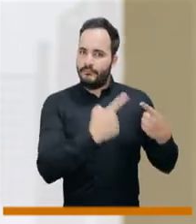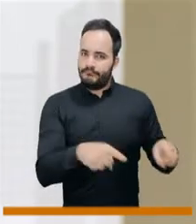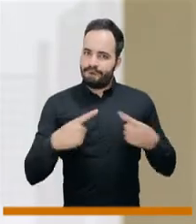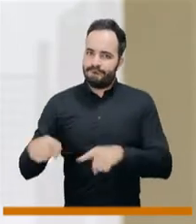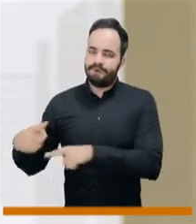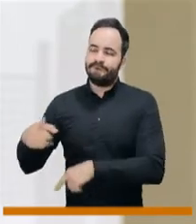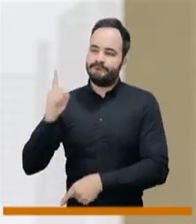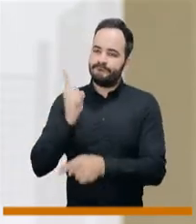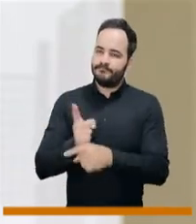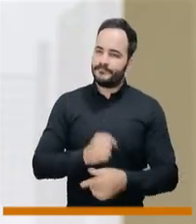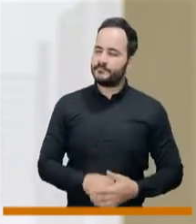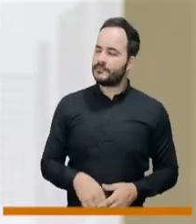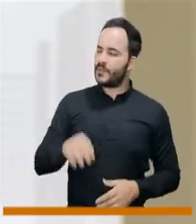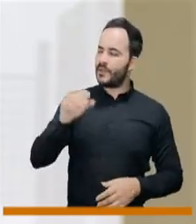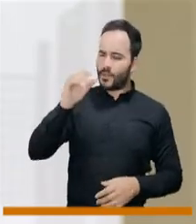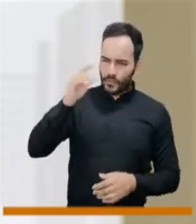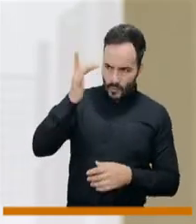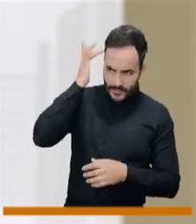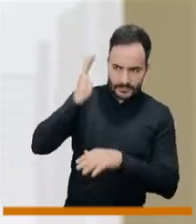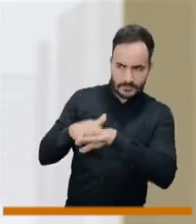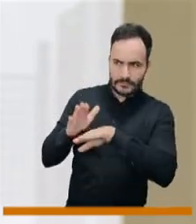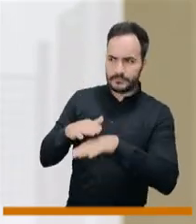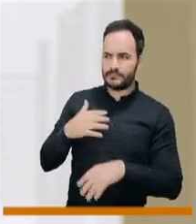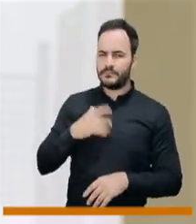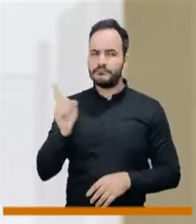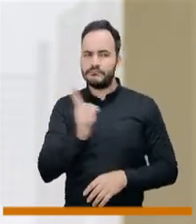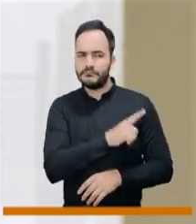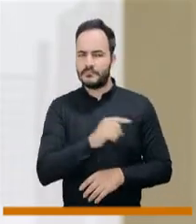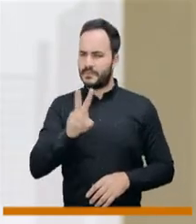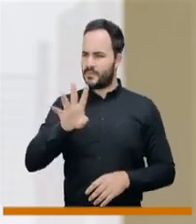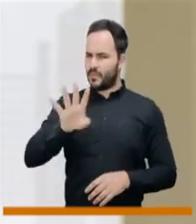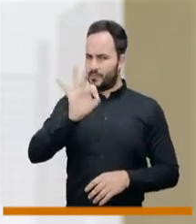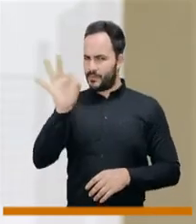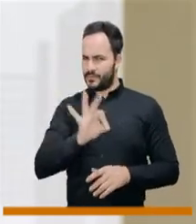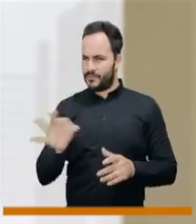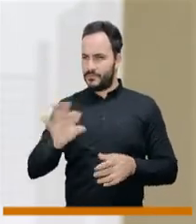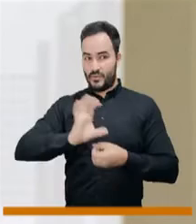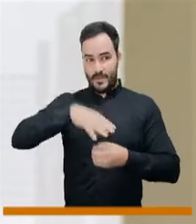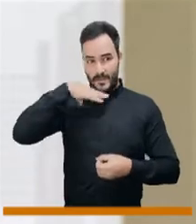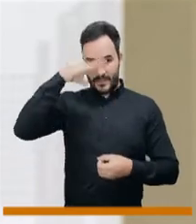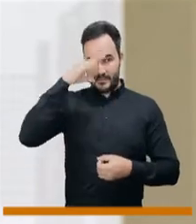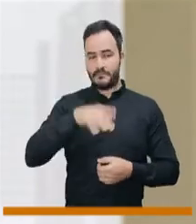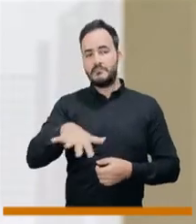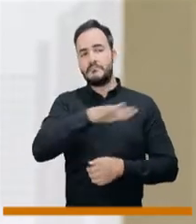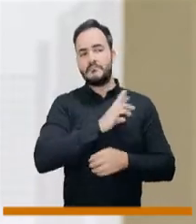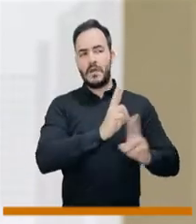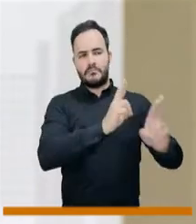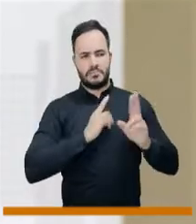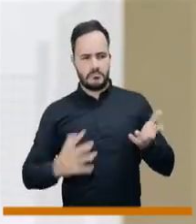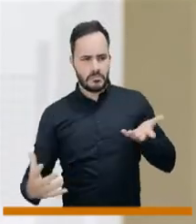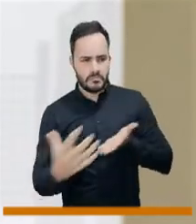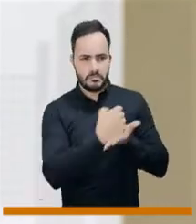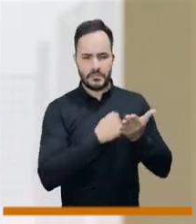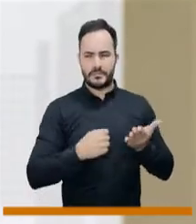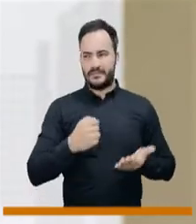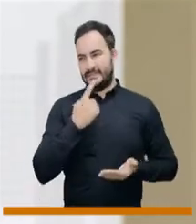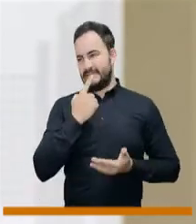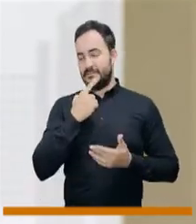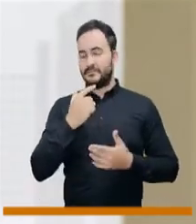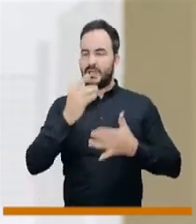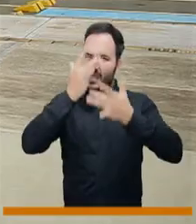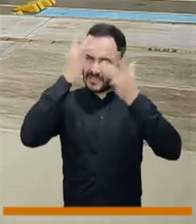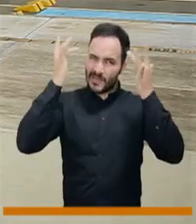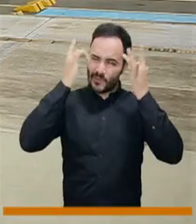Luis Bernardo, el 24% de los ciudadanos de Medellín en el año 2020 afirmó que su estado de salud mental era